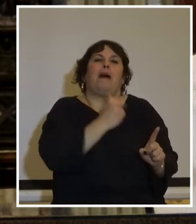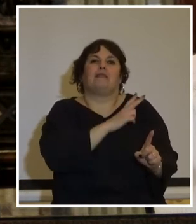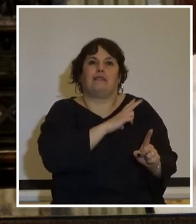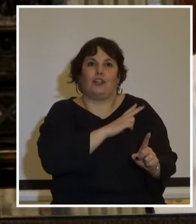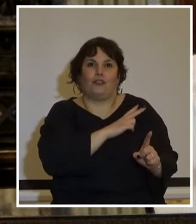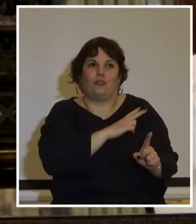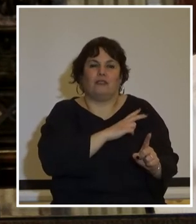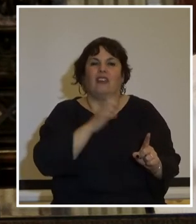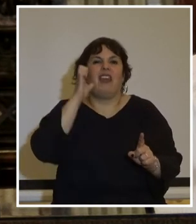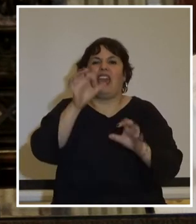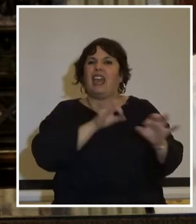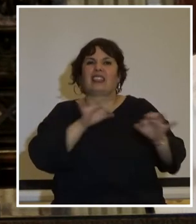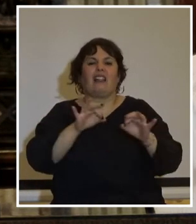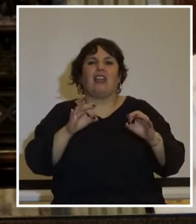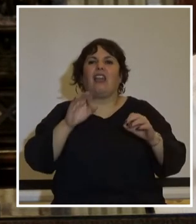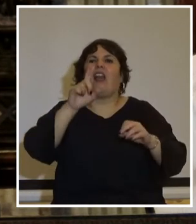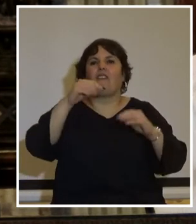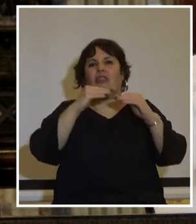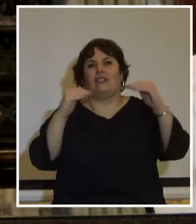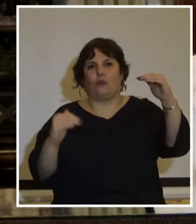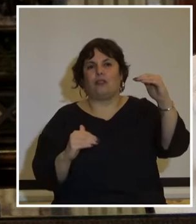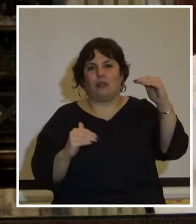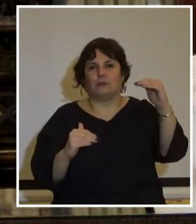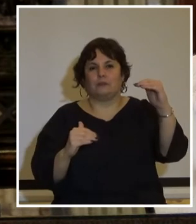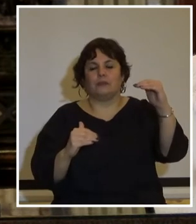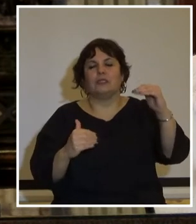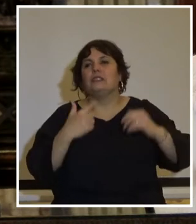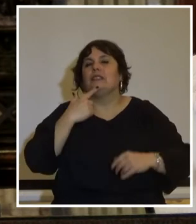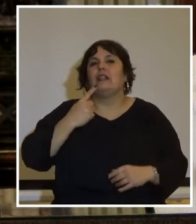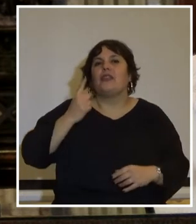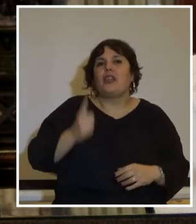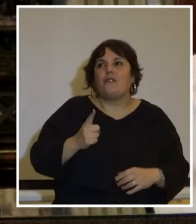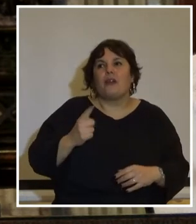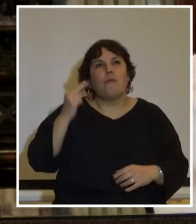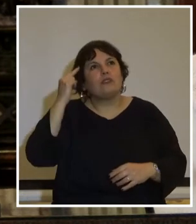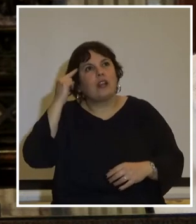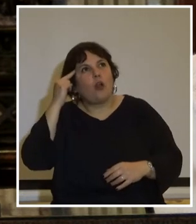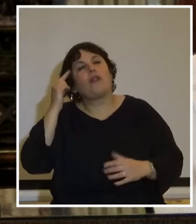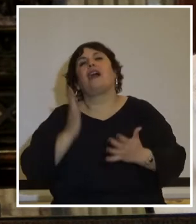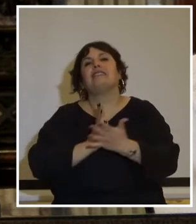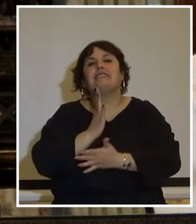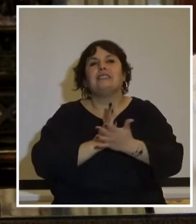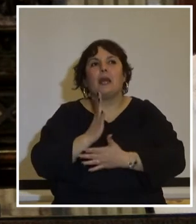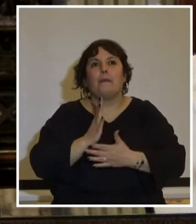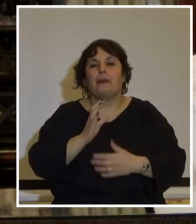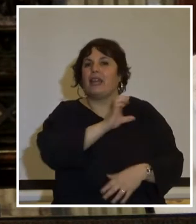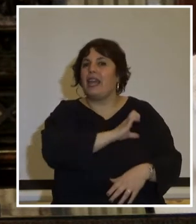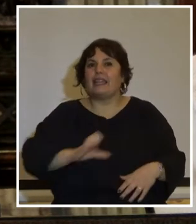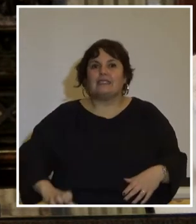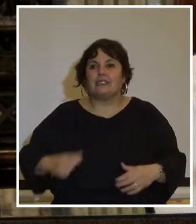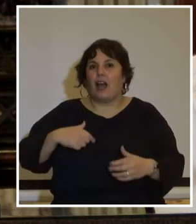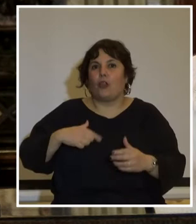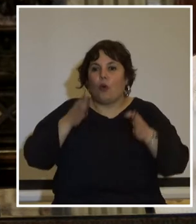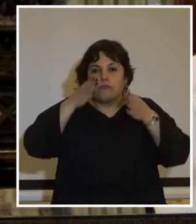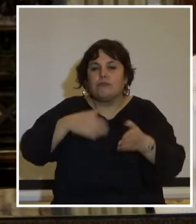la estrategia de la desigualdad debemos recordar siempre que el Estado social